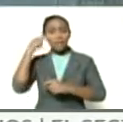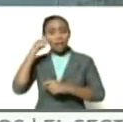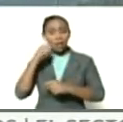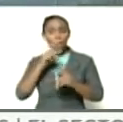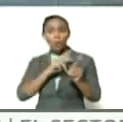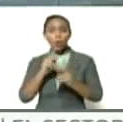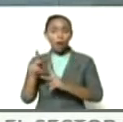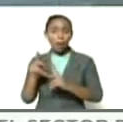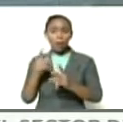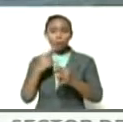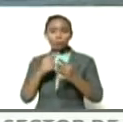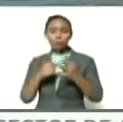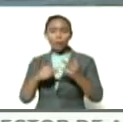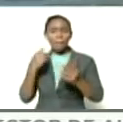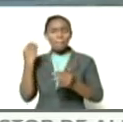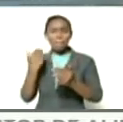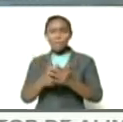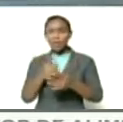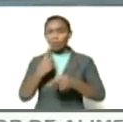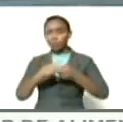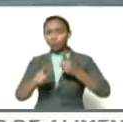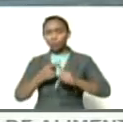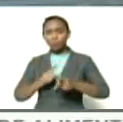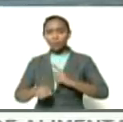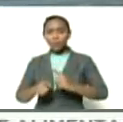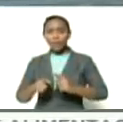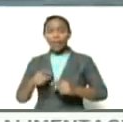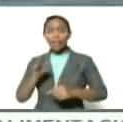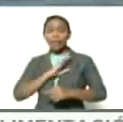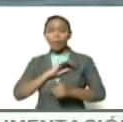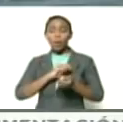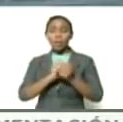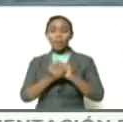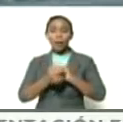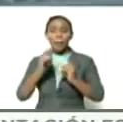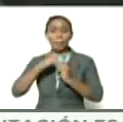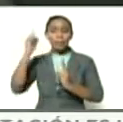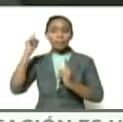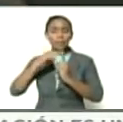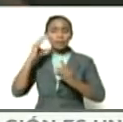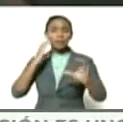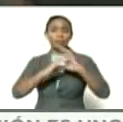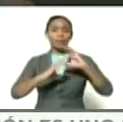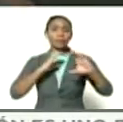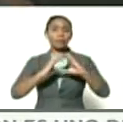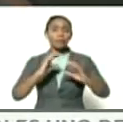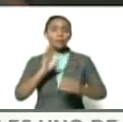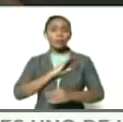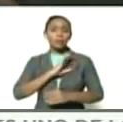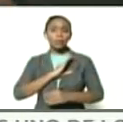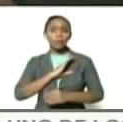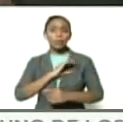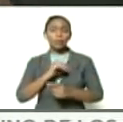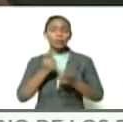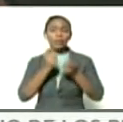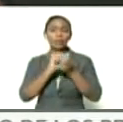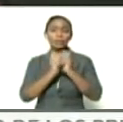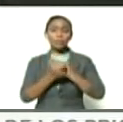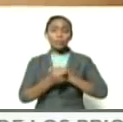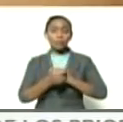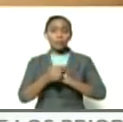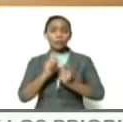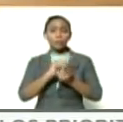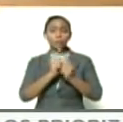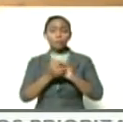programas con cosas mil cosas tenemos que transformar toda la plataforma comunicacional que tenemos transformarla y